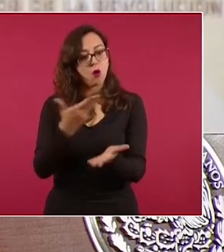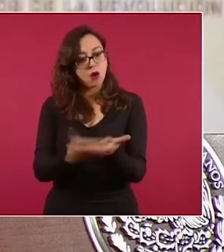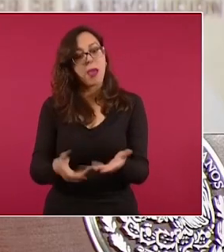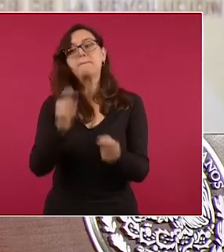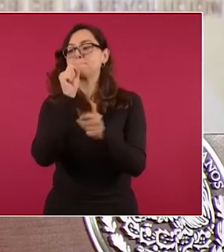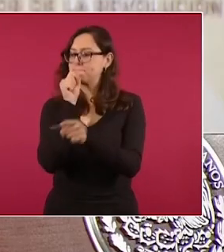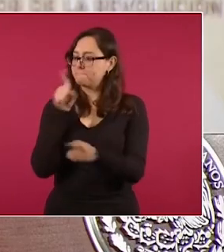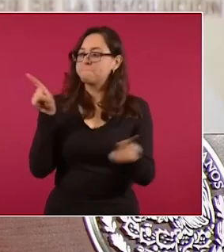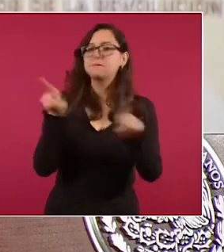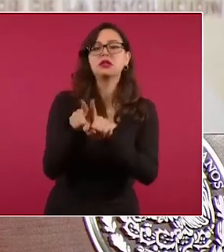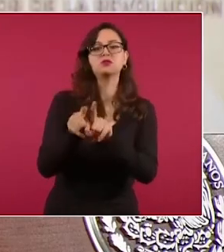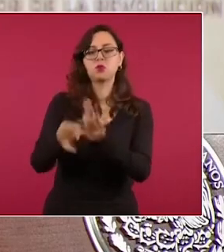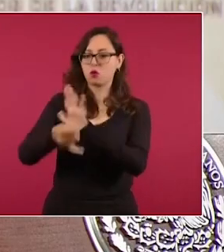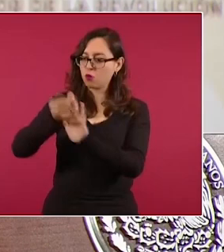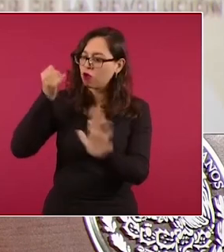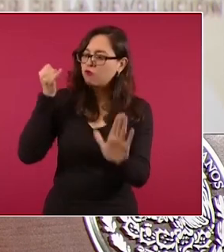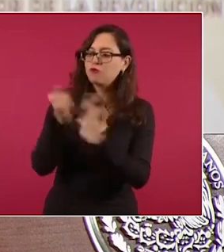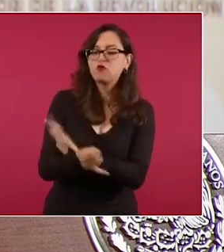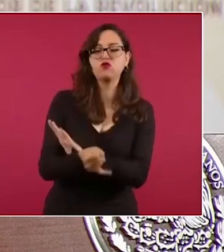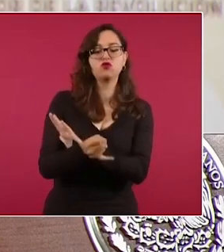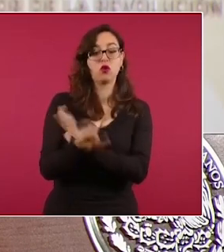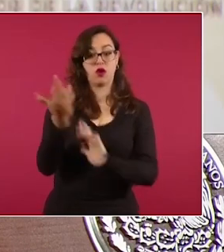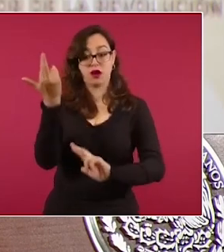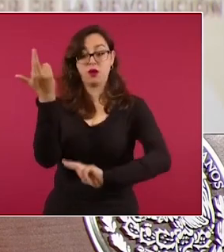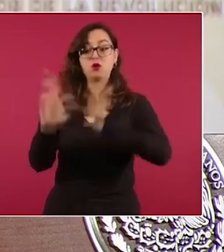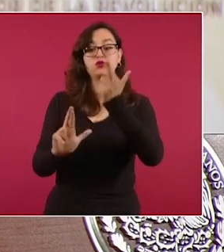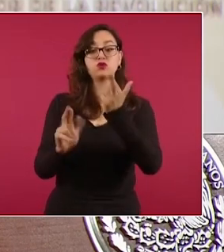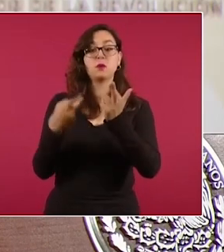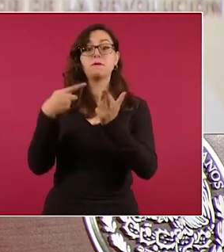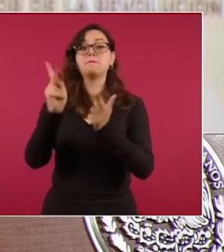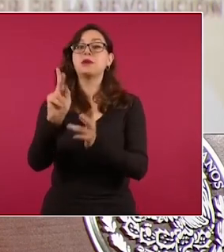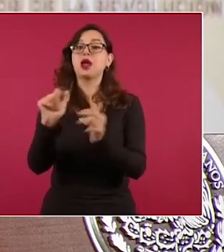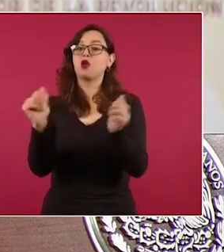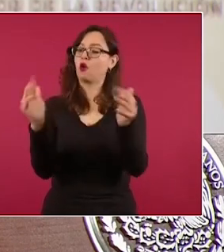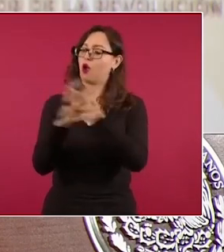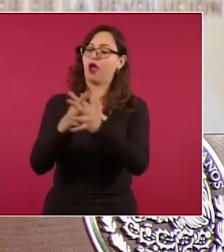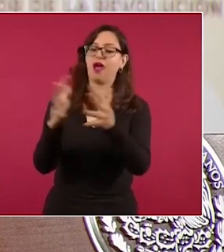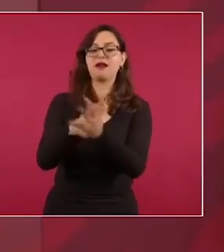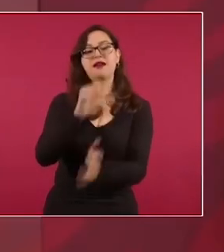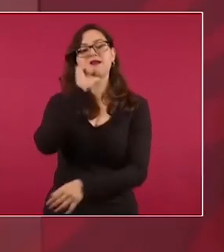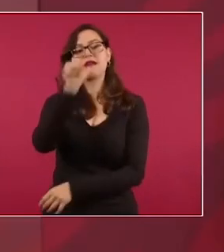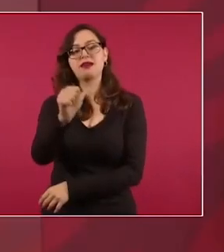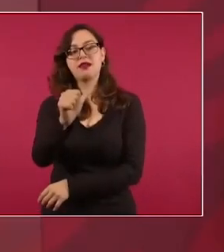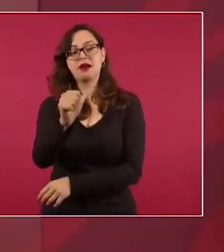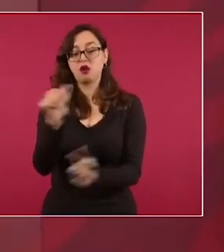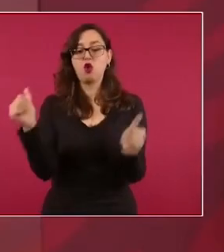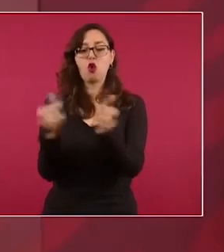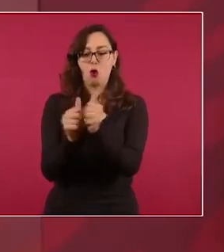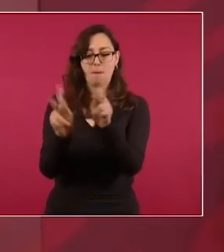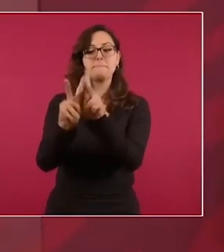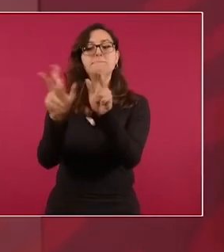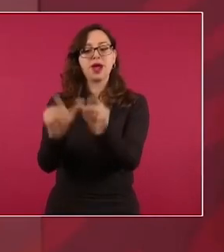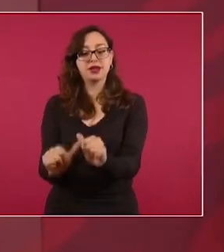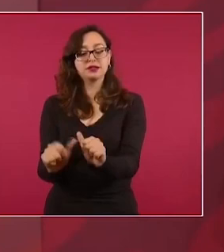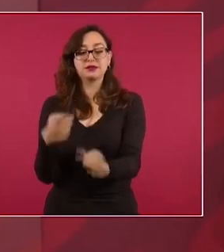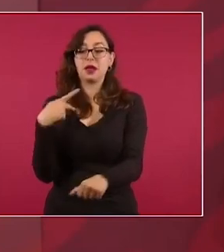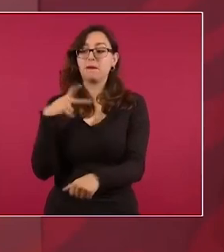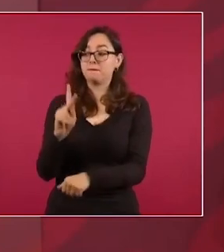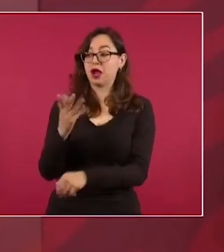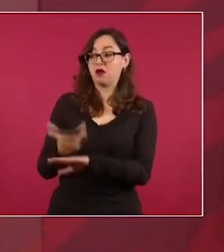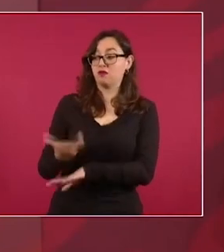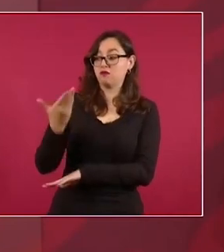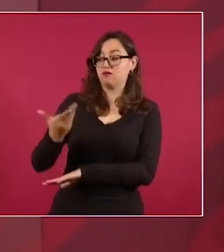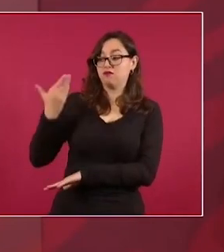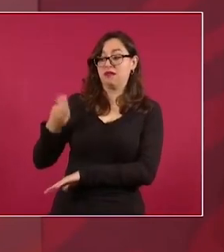pero igual de profunda, como las tres transformaciones